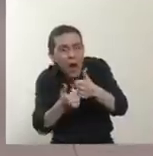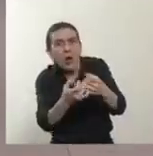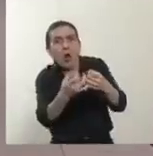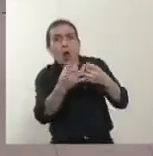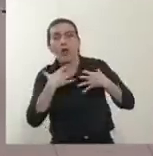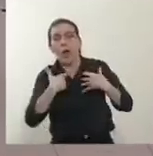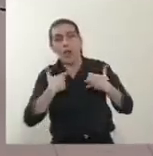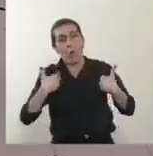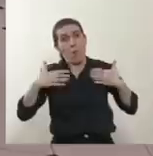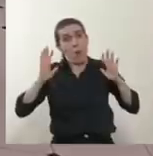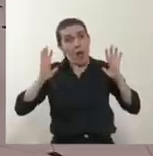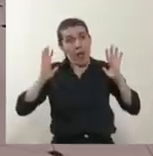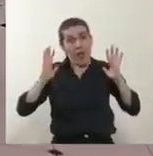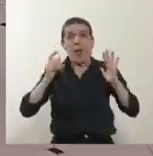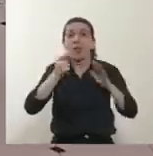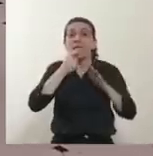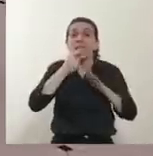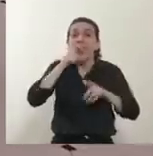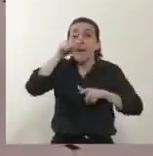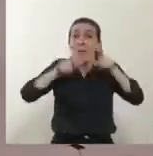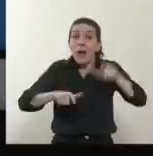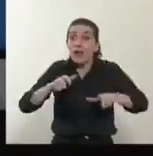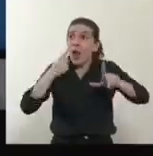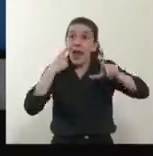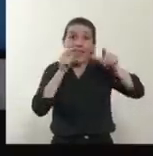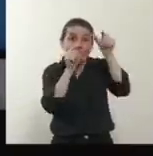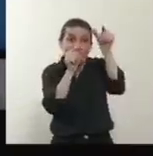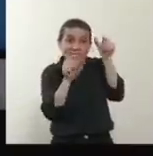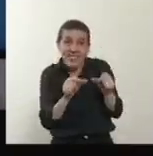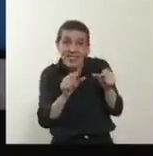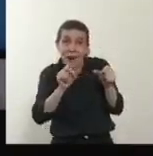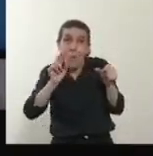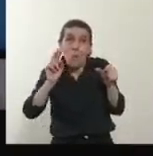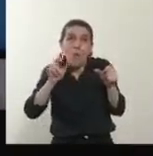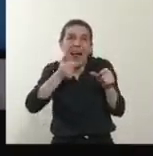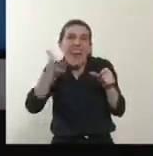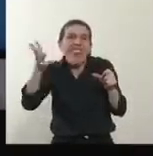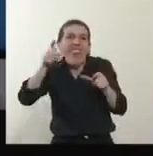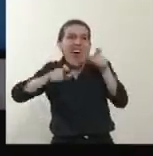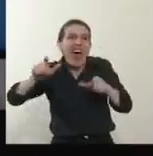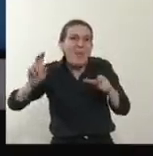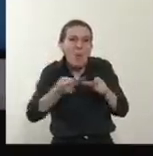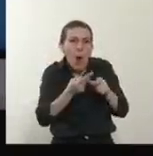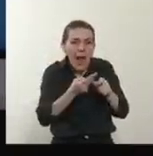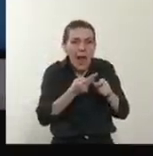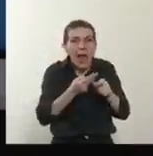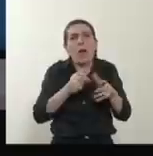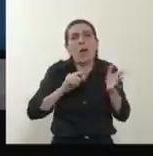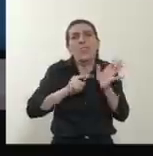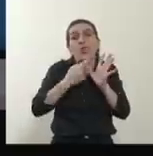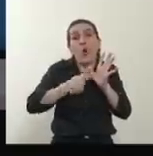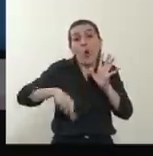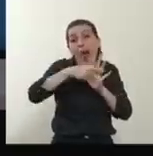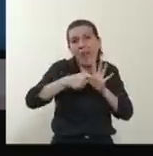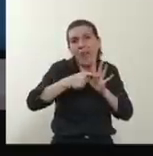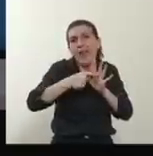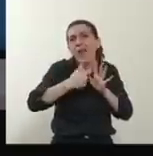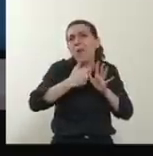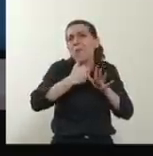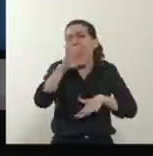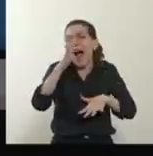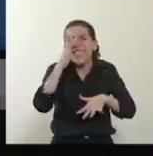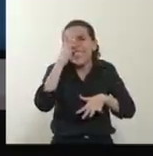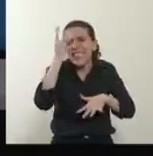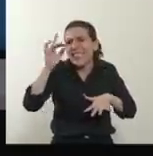Si uno mira la tasa de mortalidad, obviamente la ciudad de Buenos Aires, que es la que más contagios tiene, es la que tiene la tasa de mortalidad más alta.